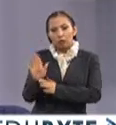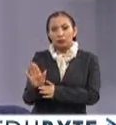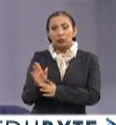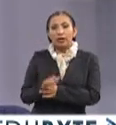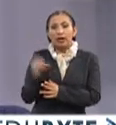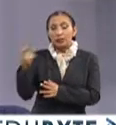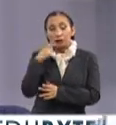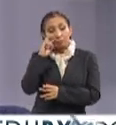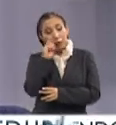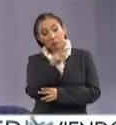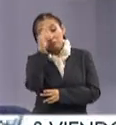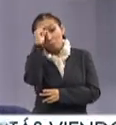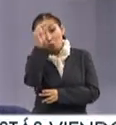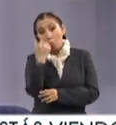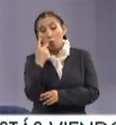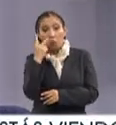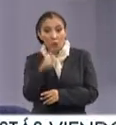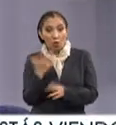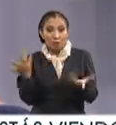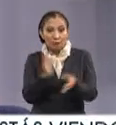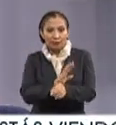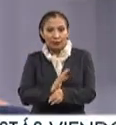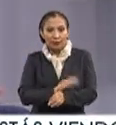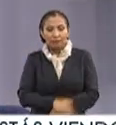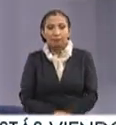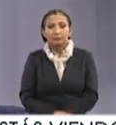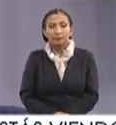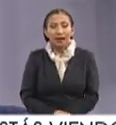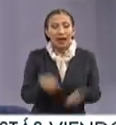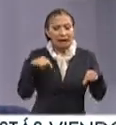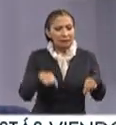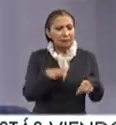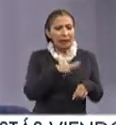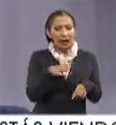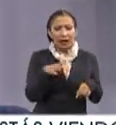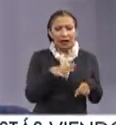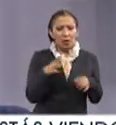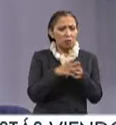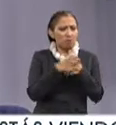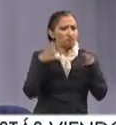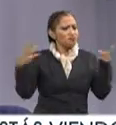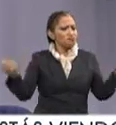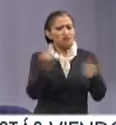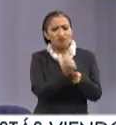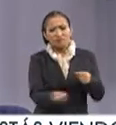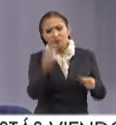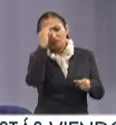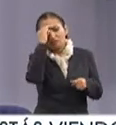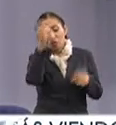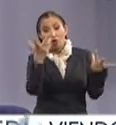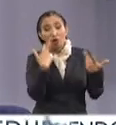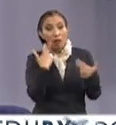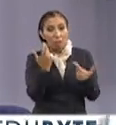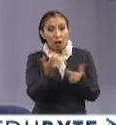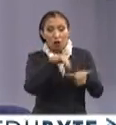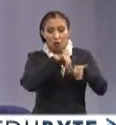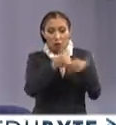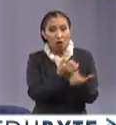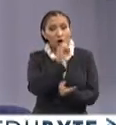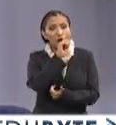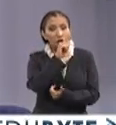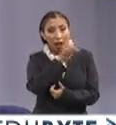que tienen los mexicanos para hacer cine. Es decir, aquí hay un enorme talento, talento de Óscar,